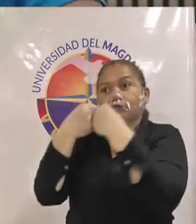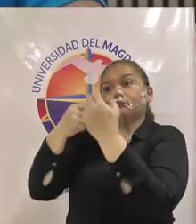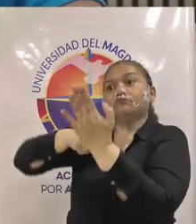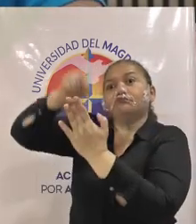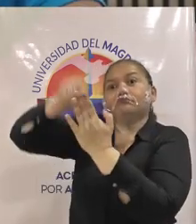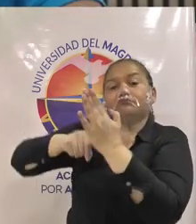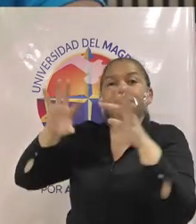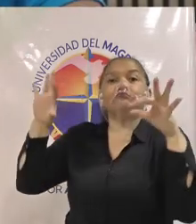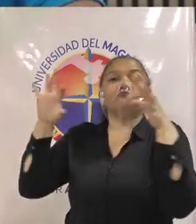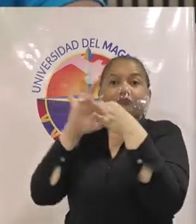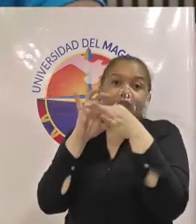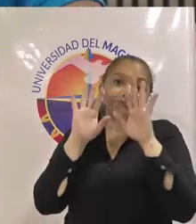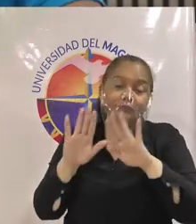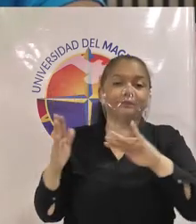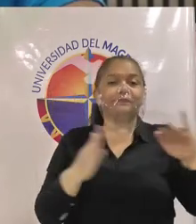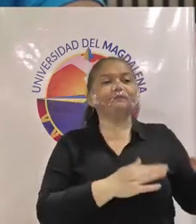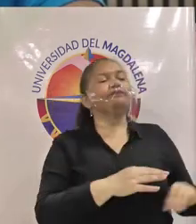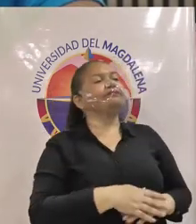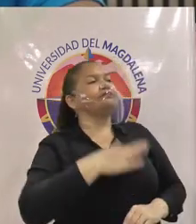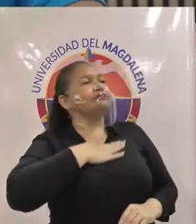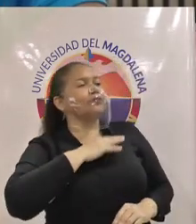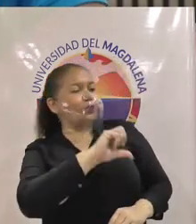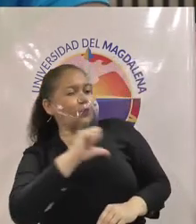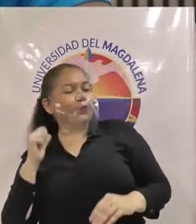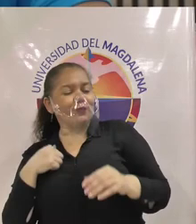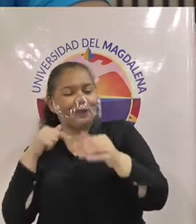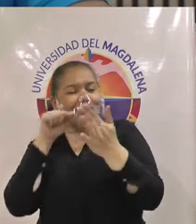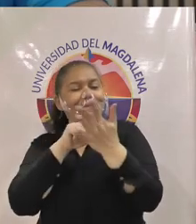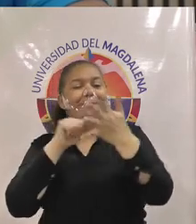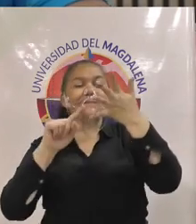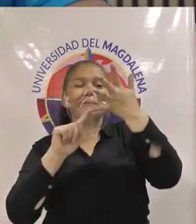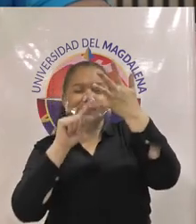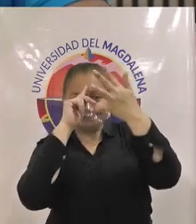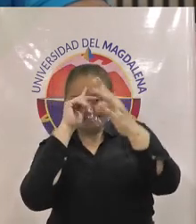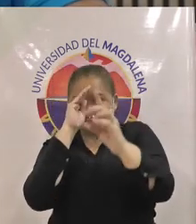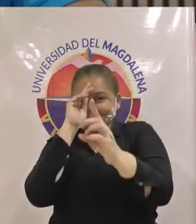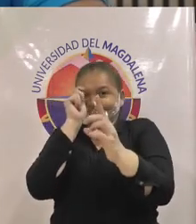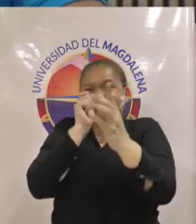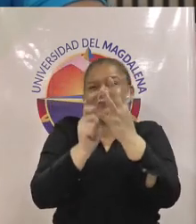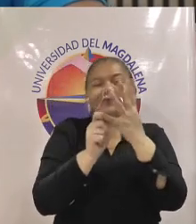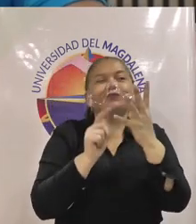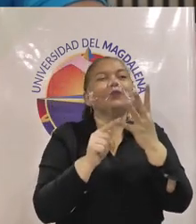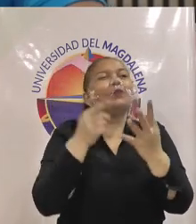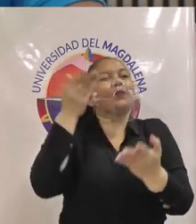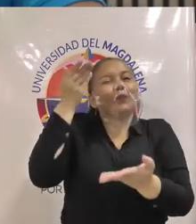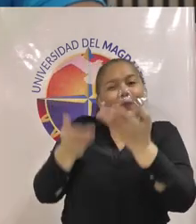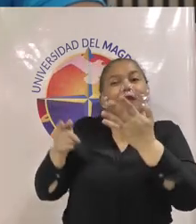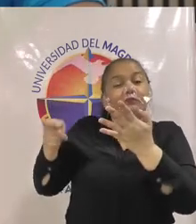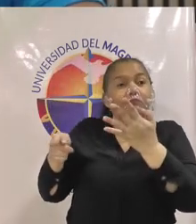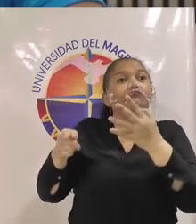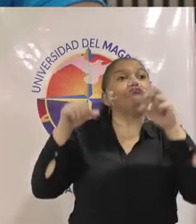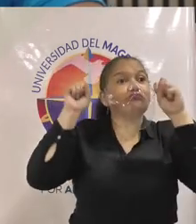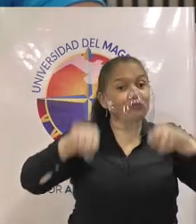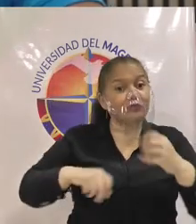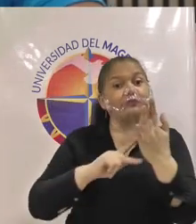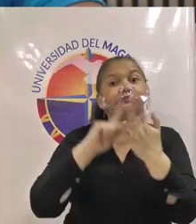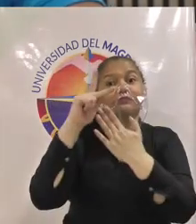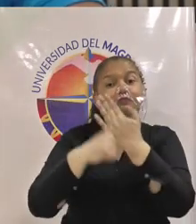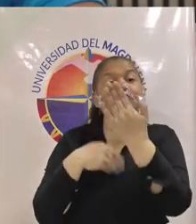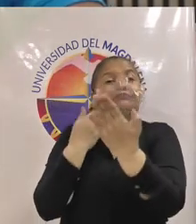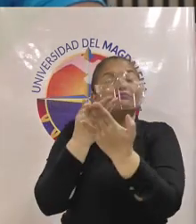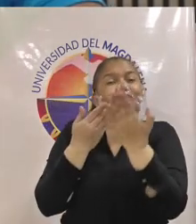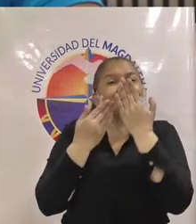otro lo entendiendo también el tema del compromiso con la sostenibilidad lo cierto es que damos propuestas que son viables a nivel institucional pero lo que